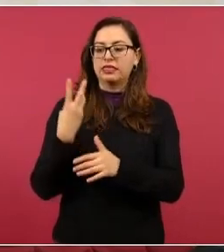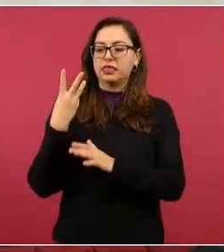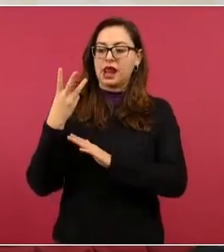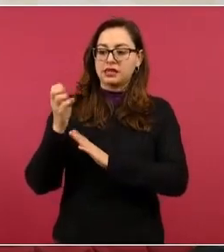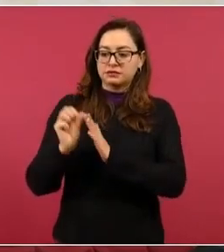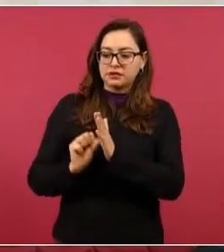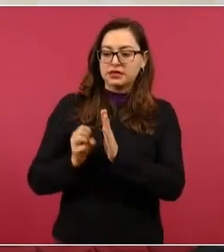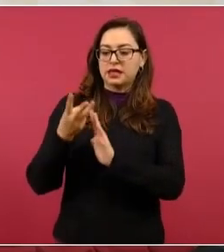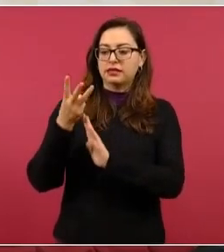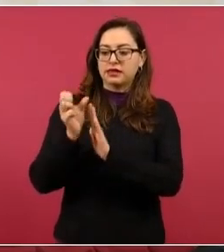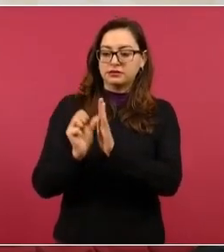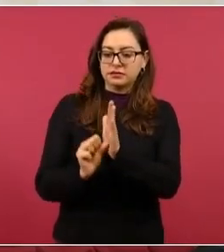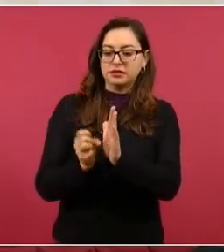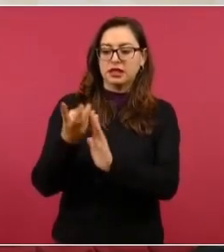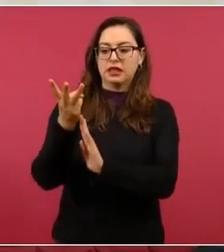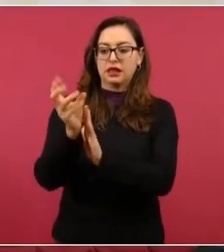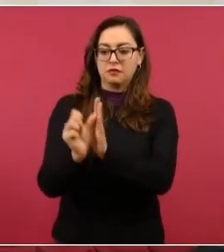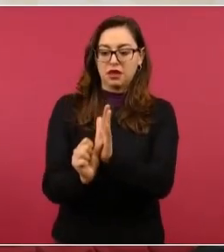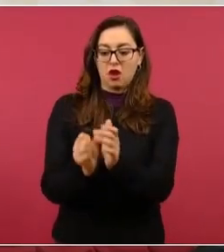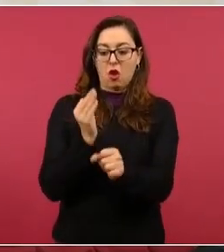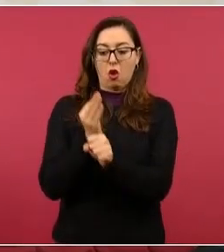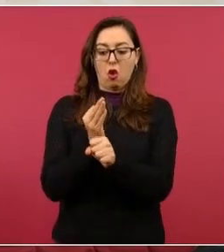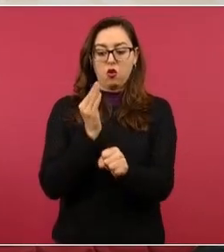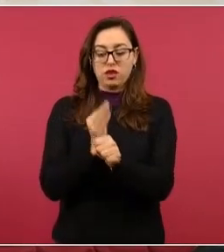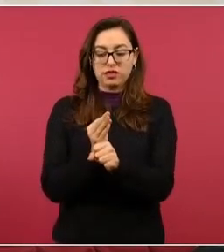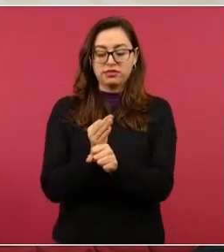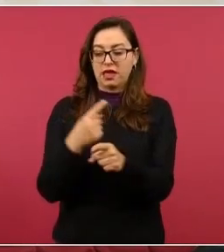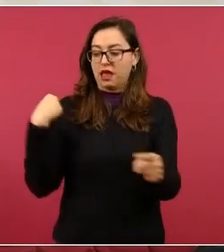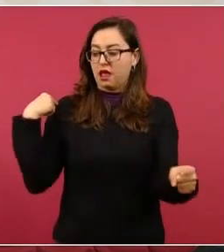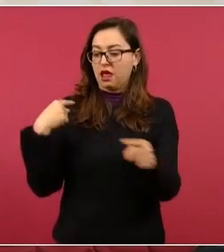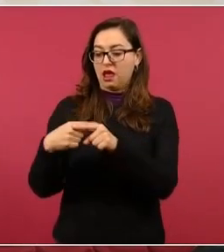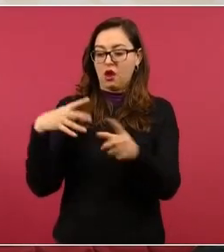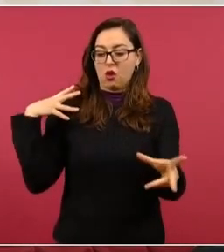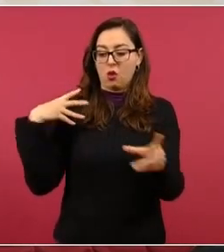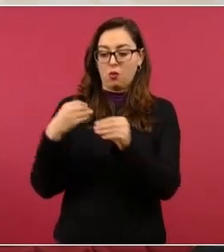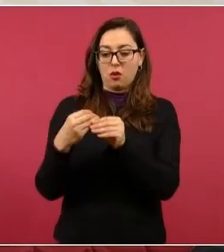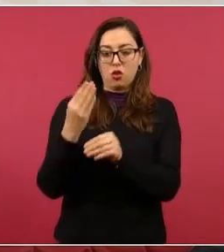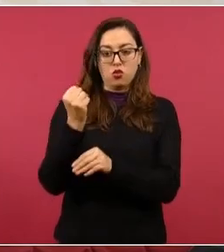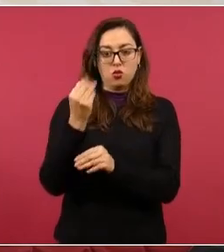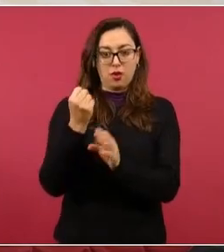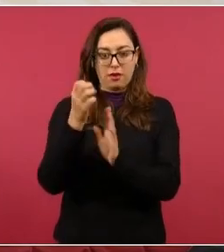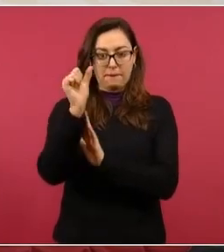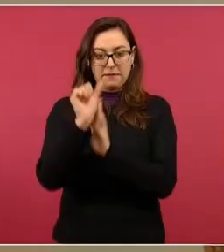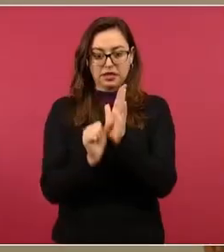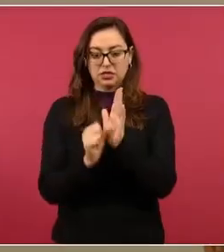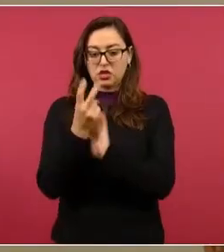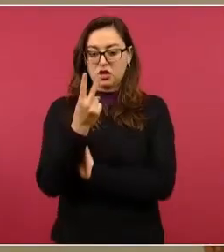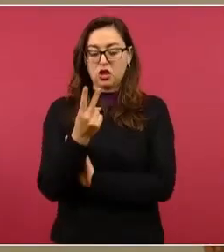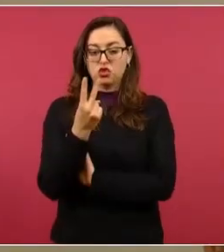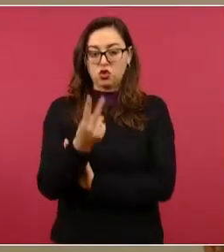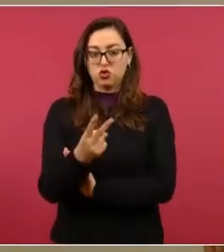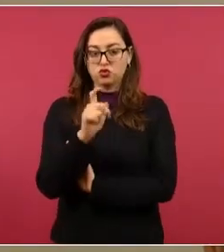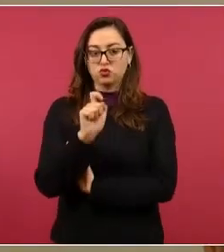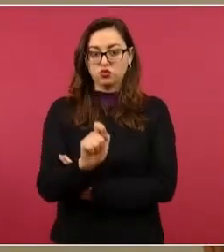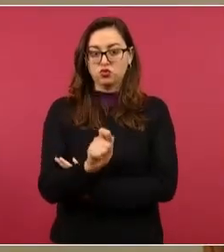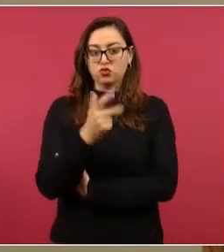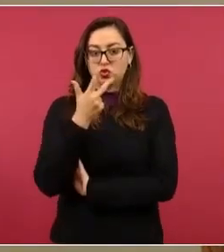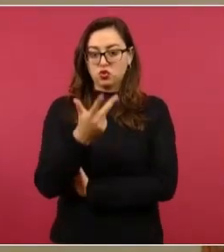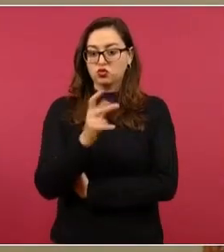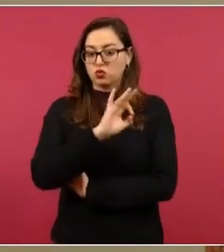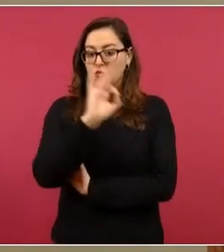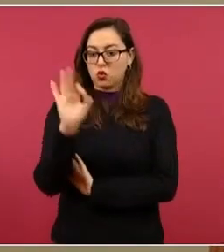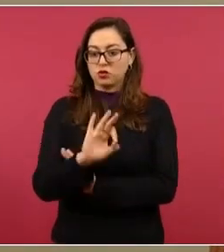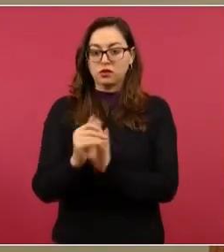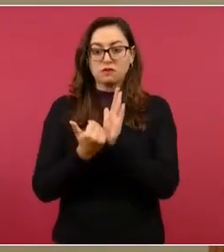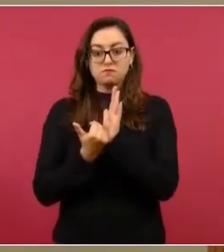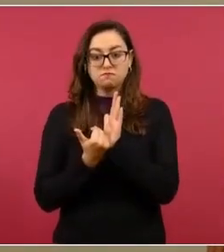un crecimiento en los nueve meses que van desde el año de 2.8 por ciento.